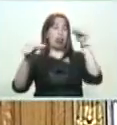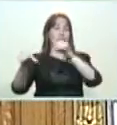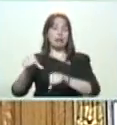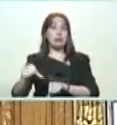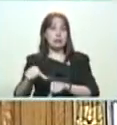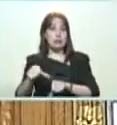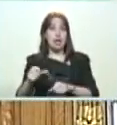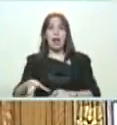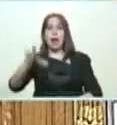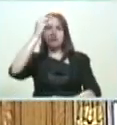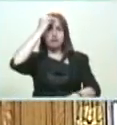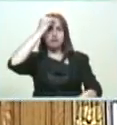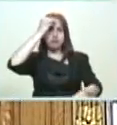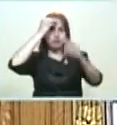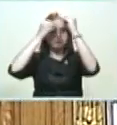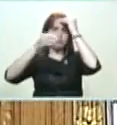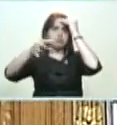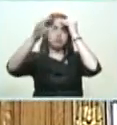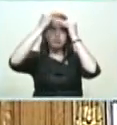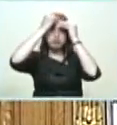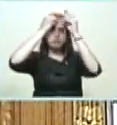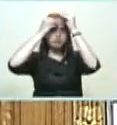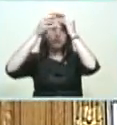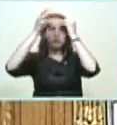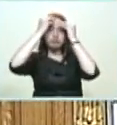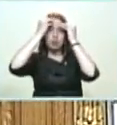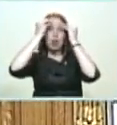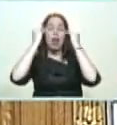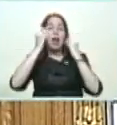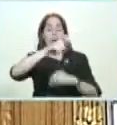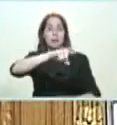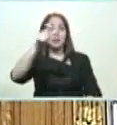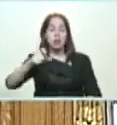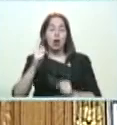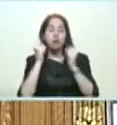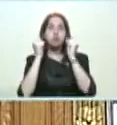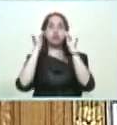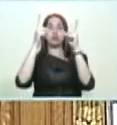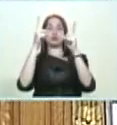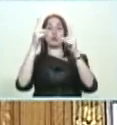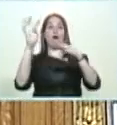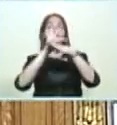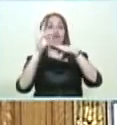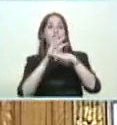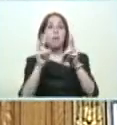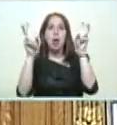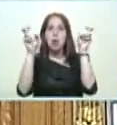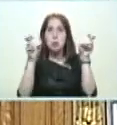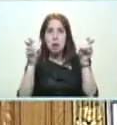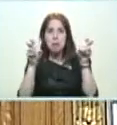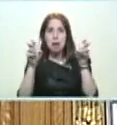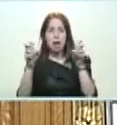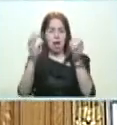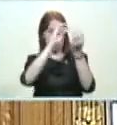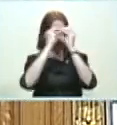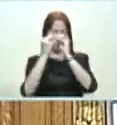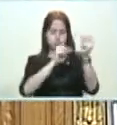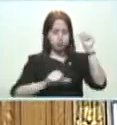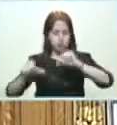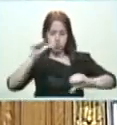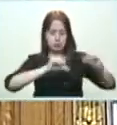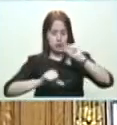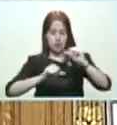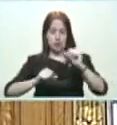Aprendí a aprender de los que son capaces de crear fórmulas nuevas y combinarlas en una